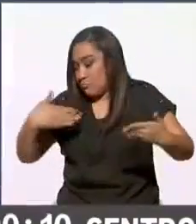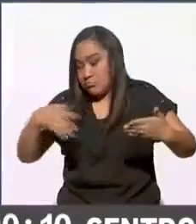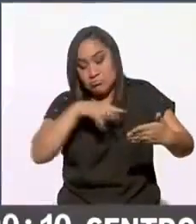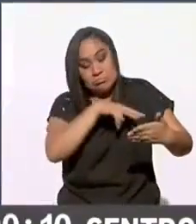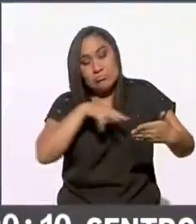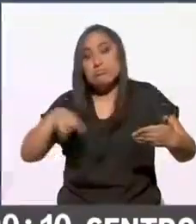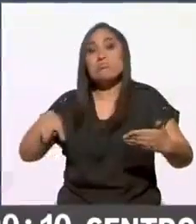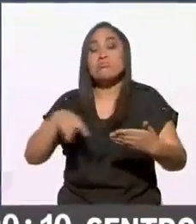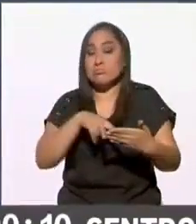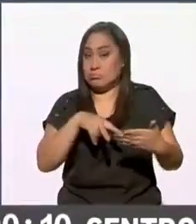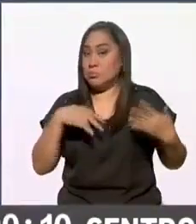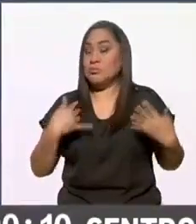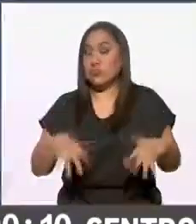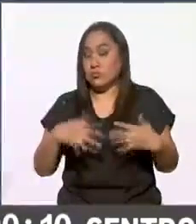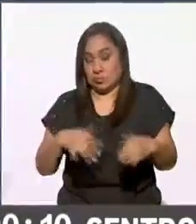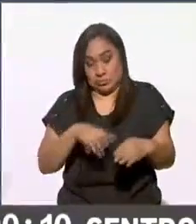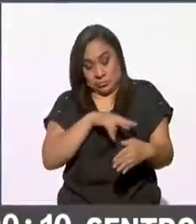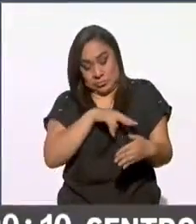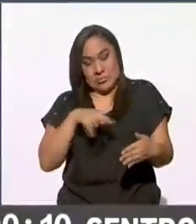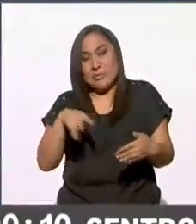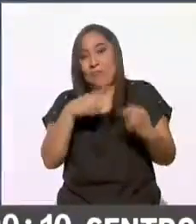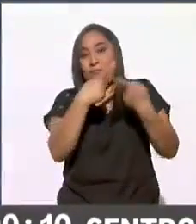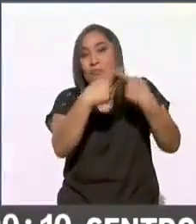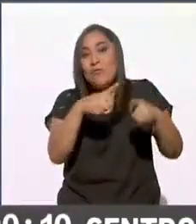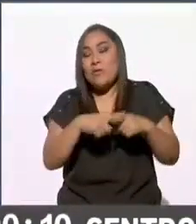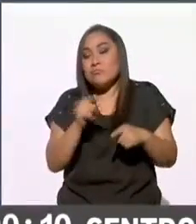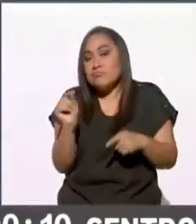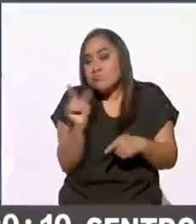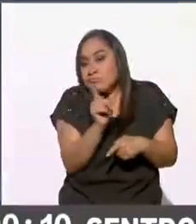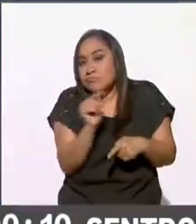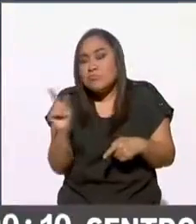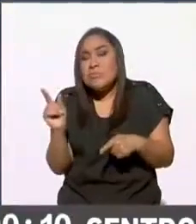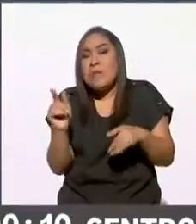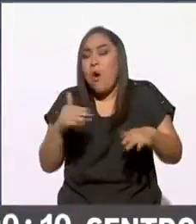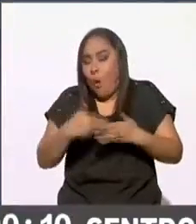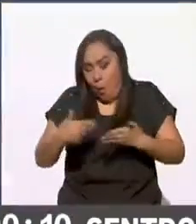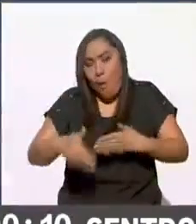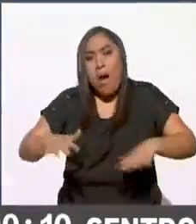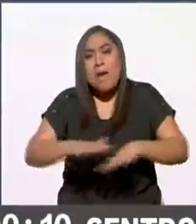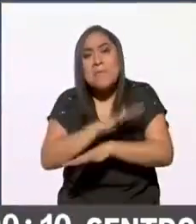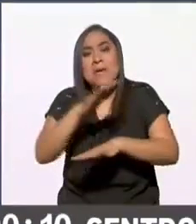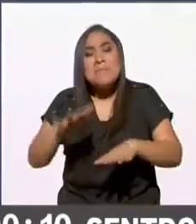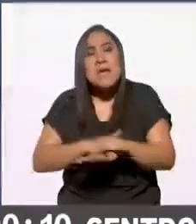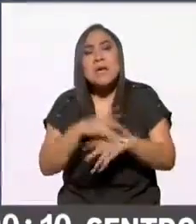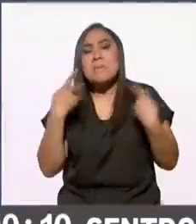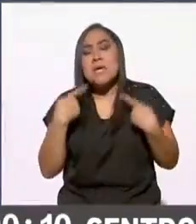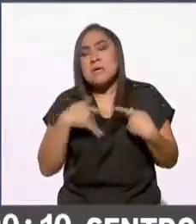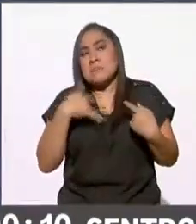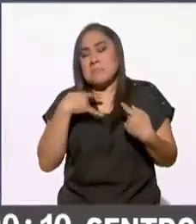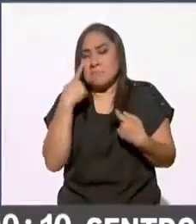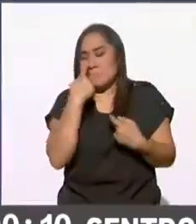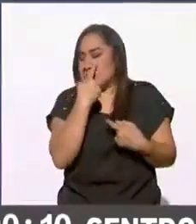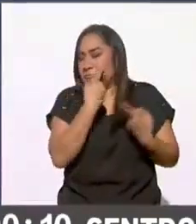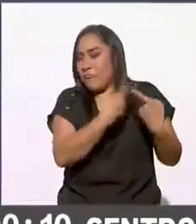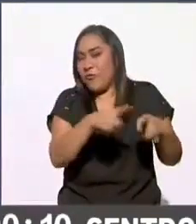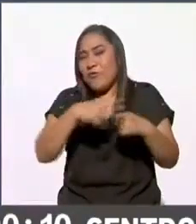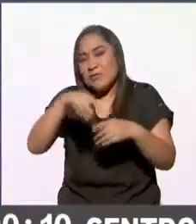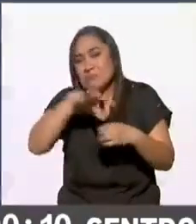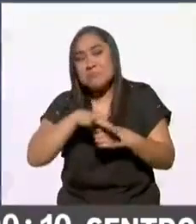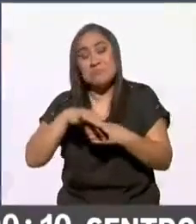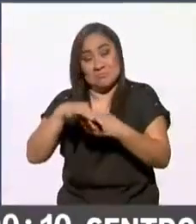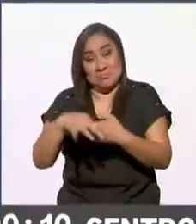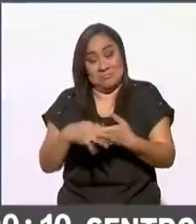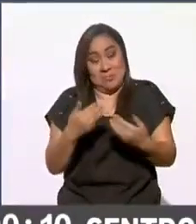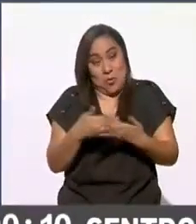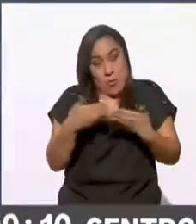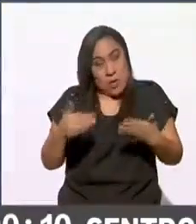nos dan un panorama bastante diverso de las nuevas tendencias que está teniendo la ciudadanía hasta este momento pues hay claras